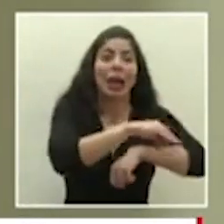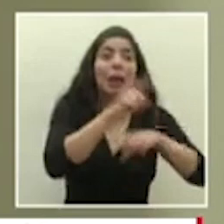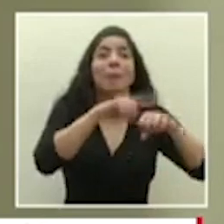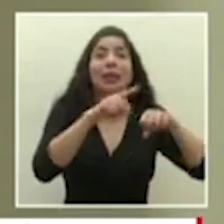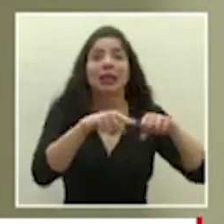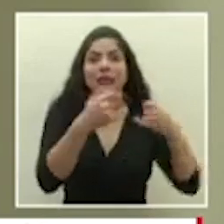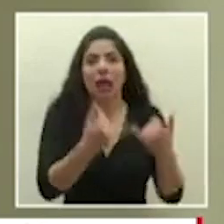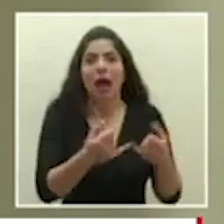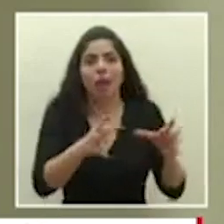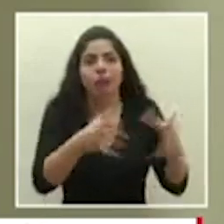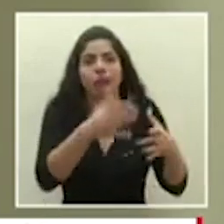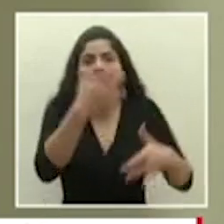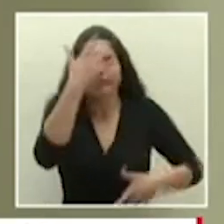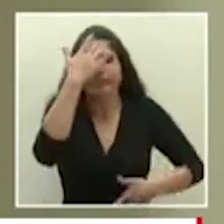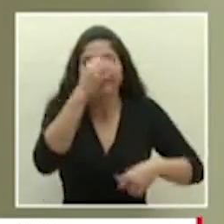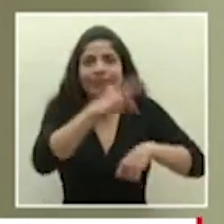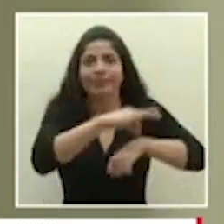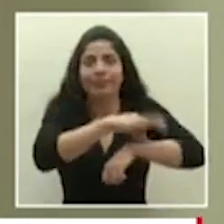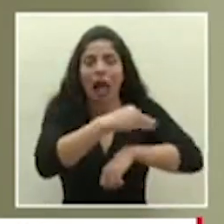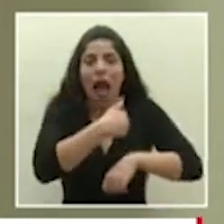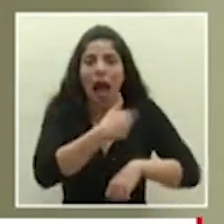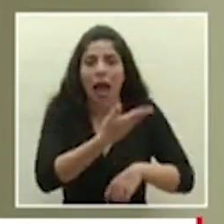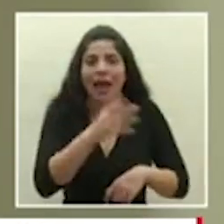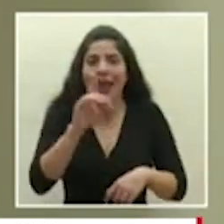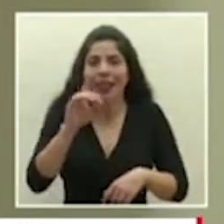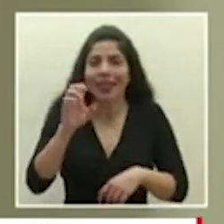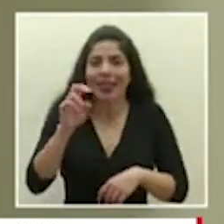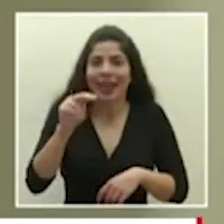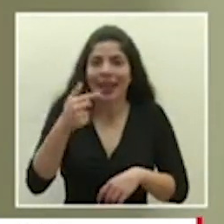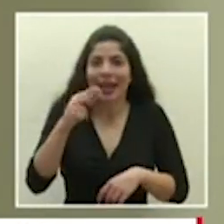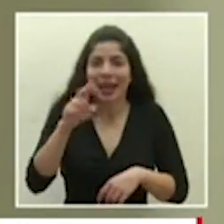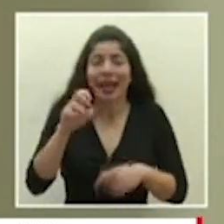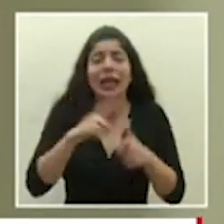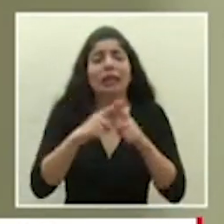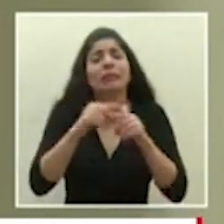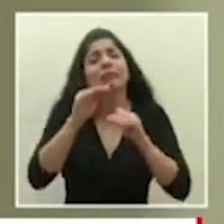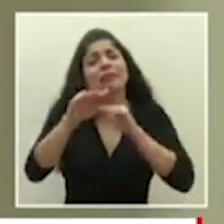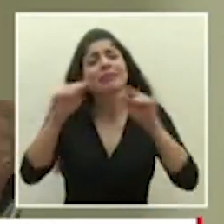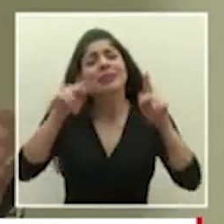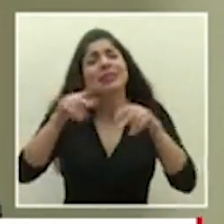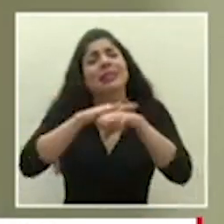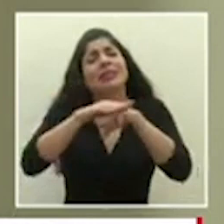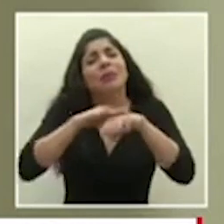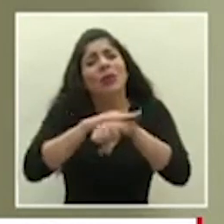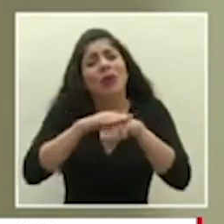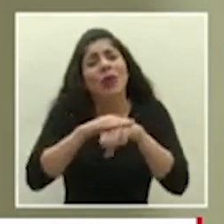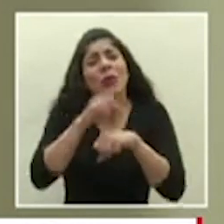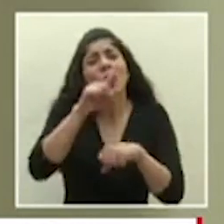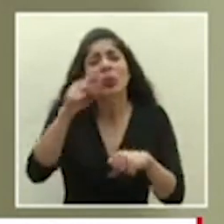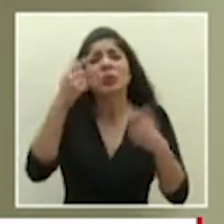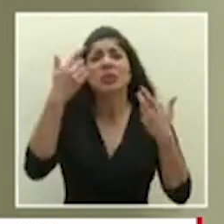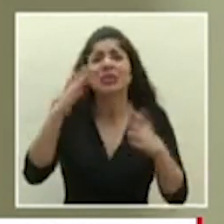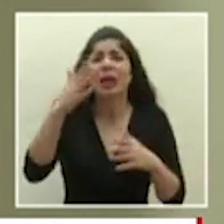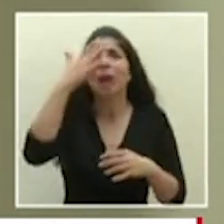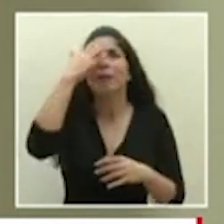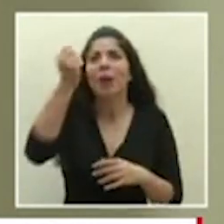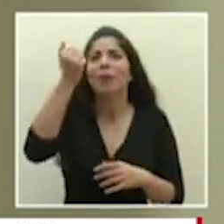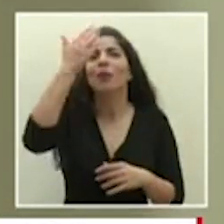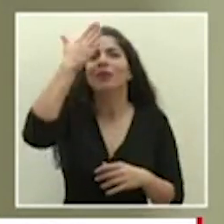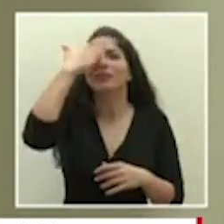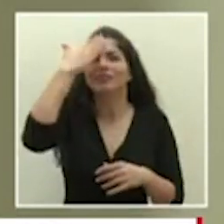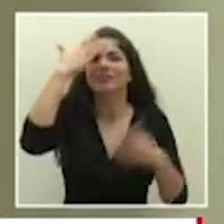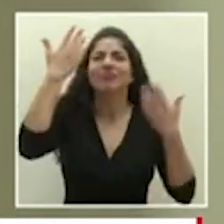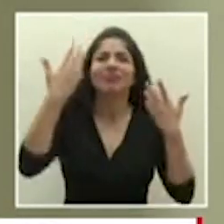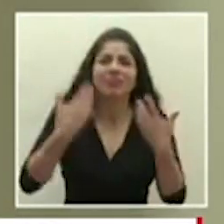tenemos un foco activo así que hago ese llamado a todas las personas que por favor ya sabemos muchos de memoria cuáles son los